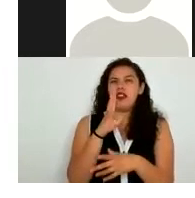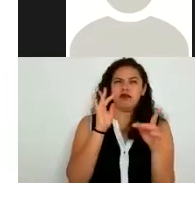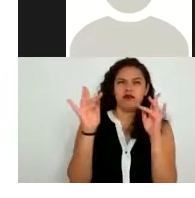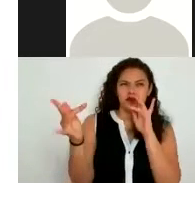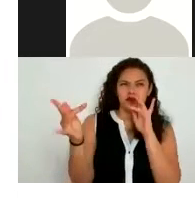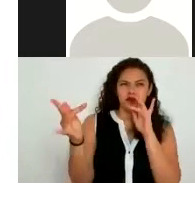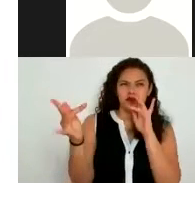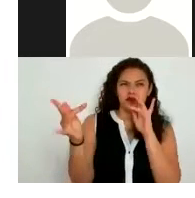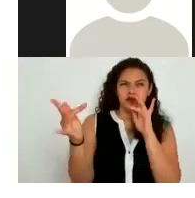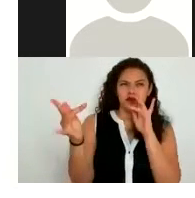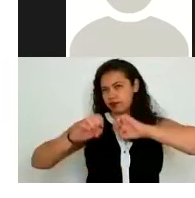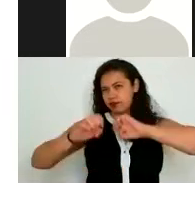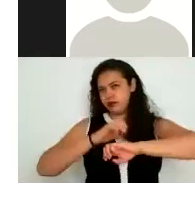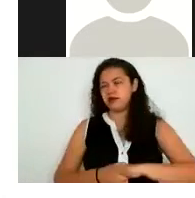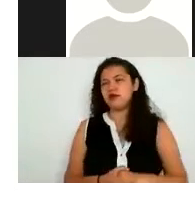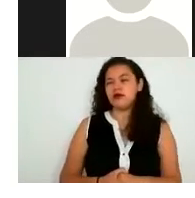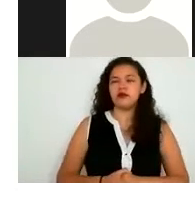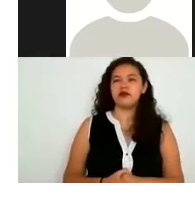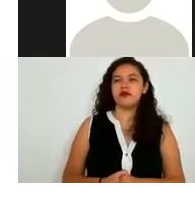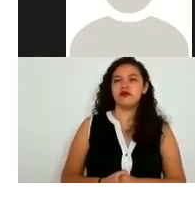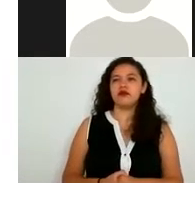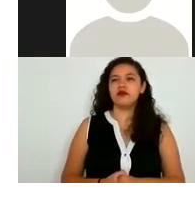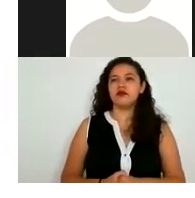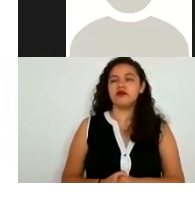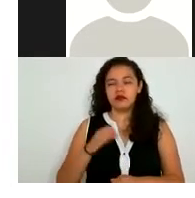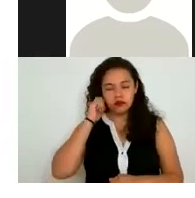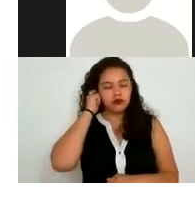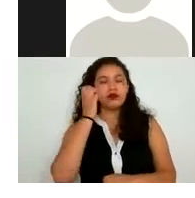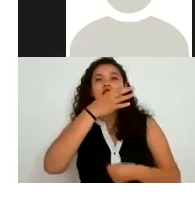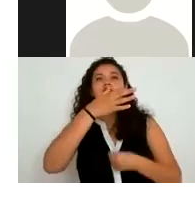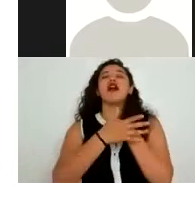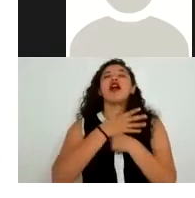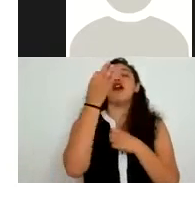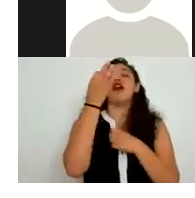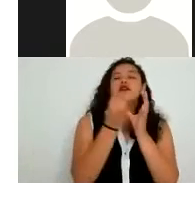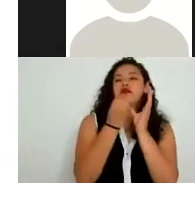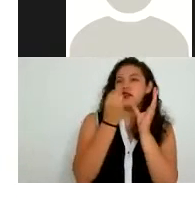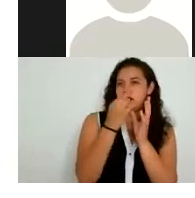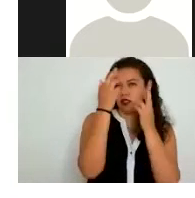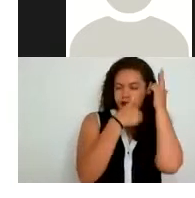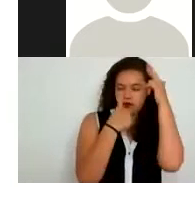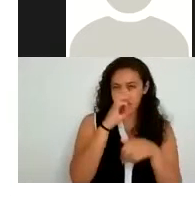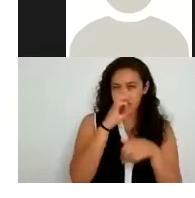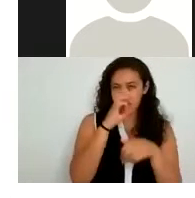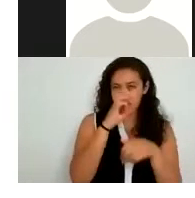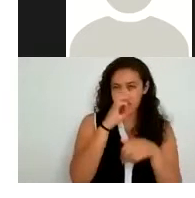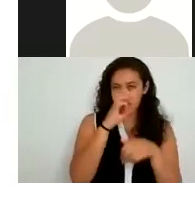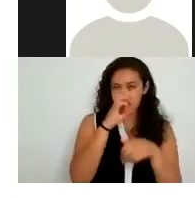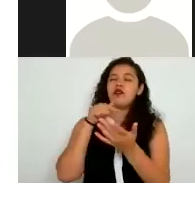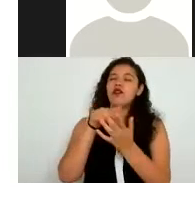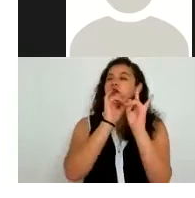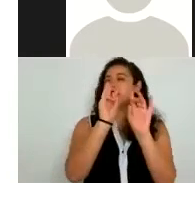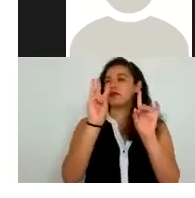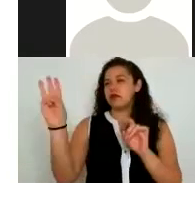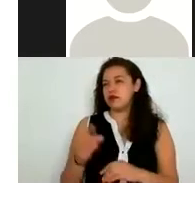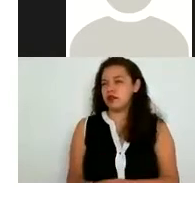demás siempre te mencionan consulta el aviso de privacidad y lo puedes visualizar en tal lugar y muchas veces en